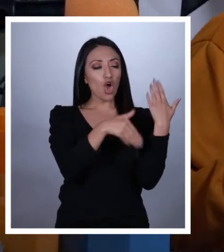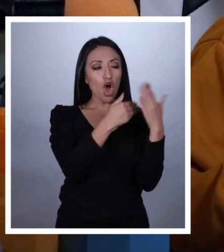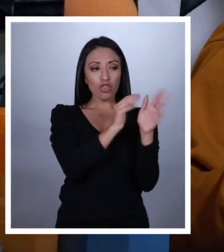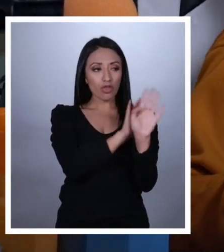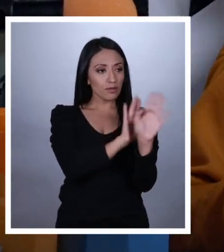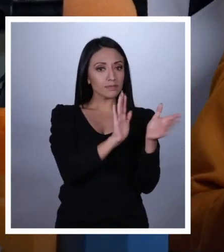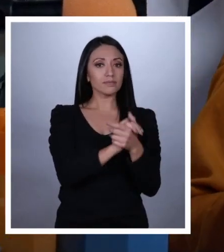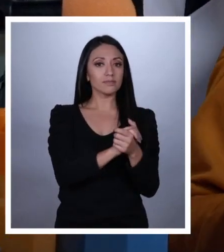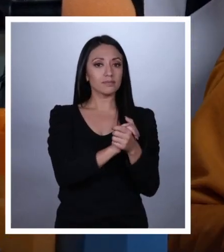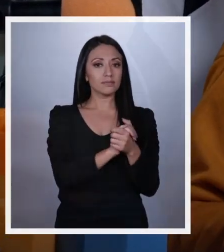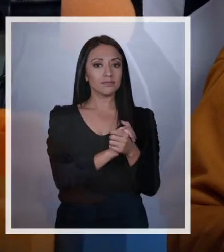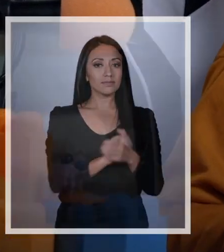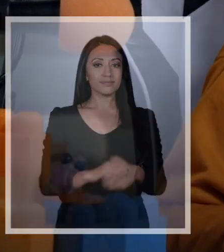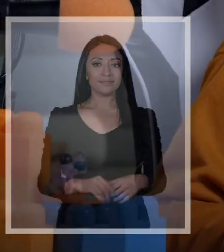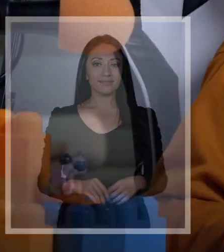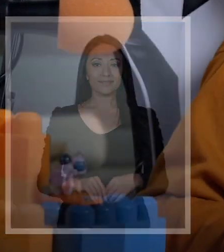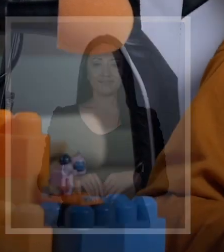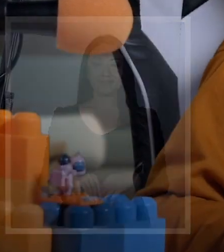todo el video.